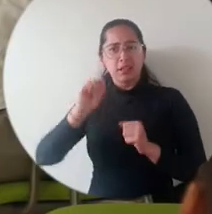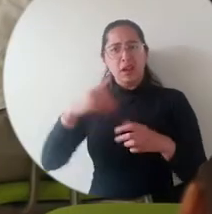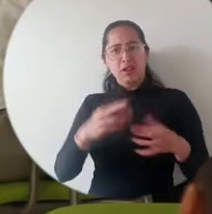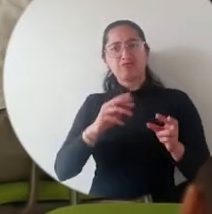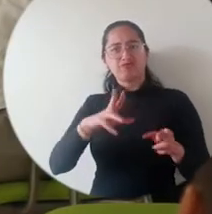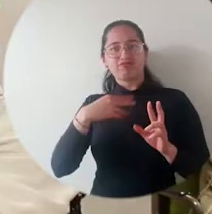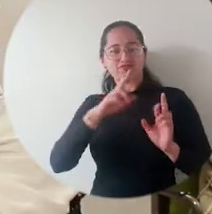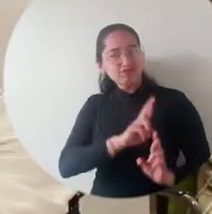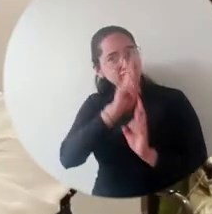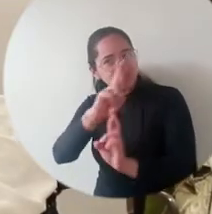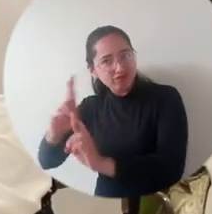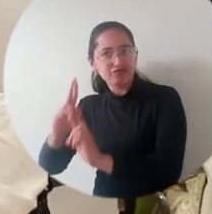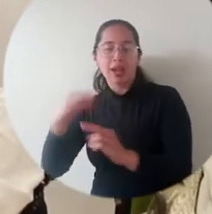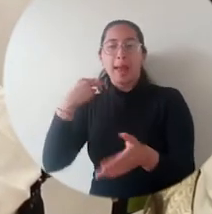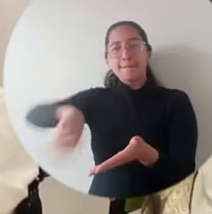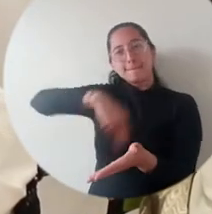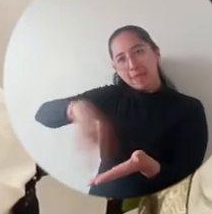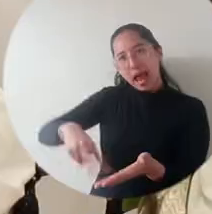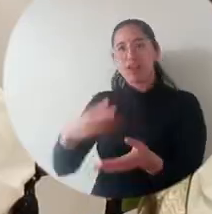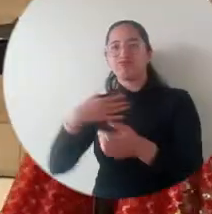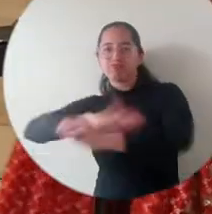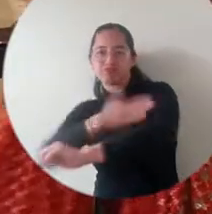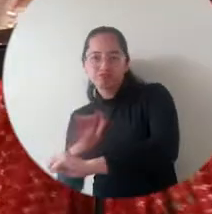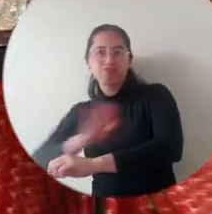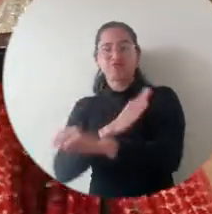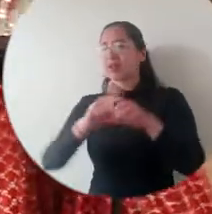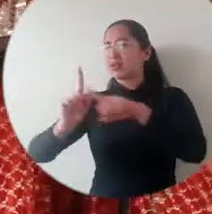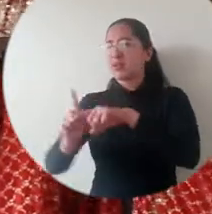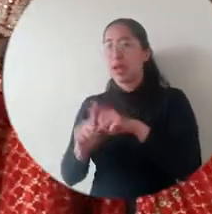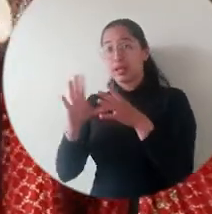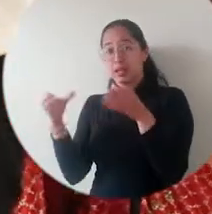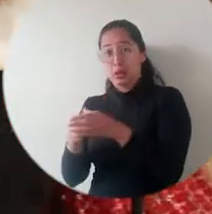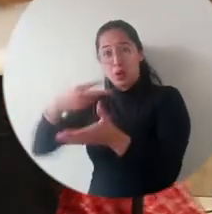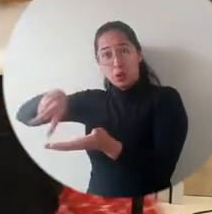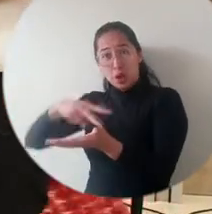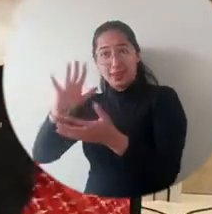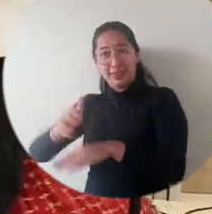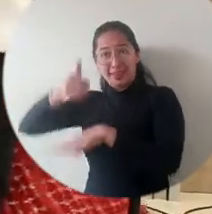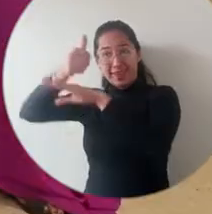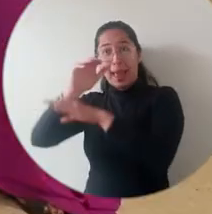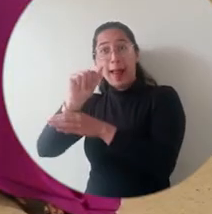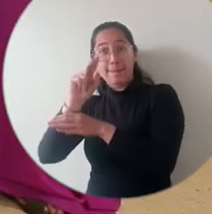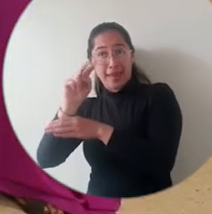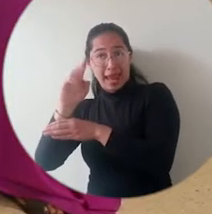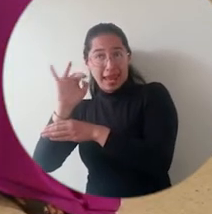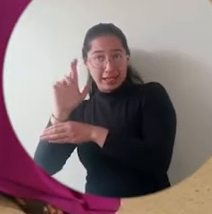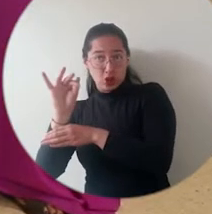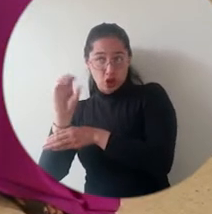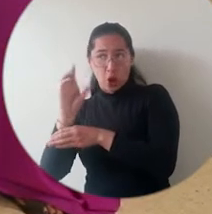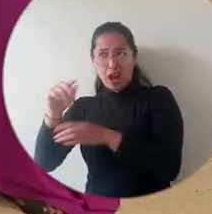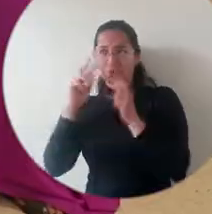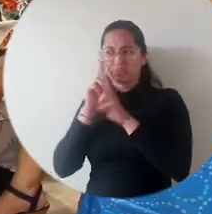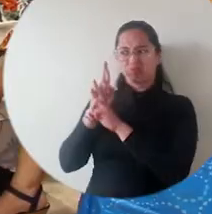homenaje se entregó distinciones a bailarines, músicos y directores que a lo largo de la historia del Grupo de Danzas de Alberto Acosta Melo han sido